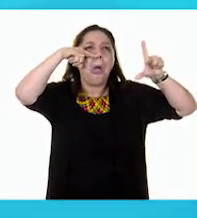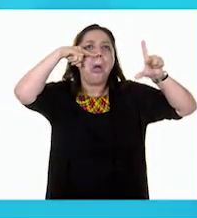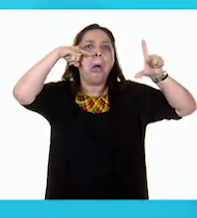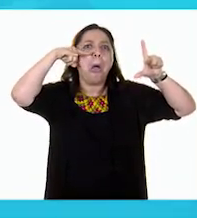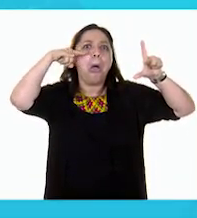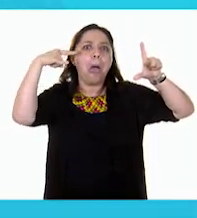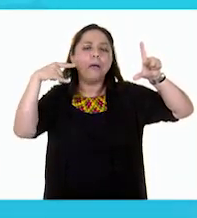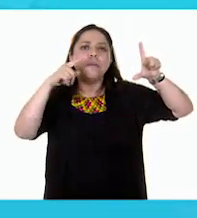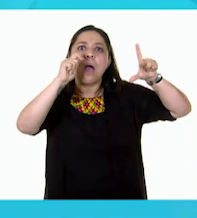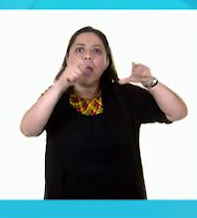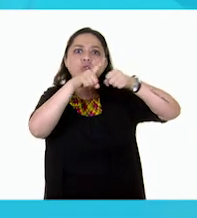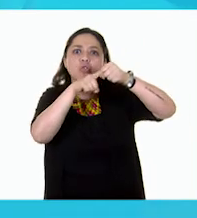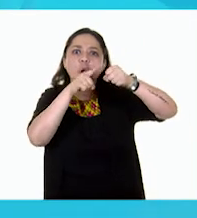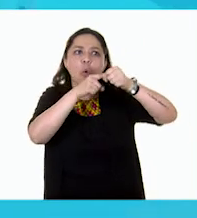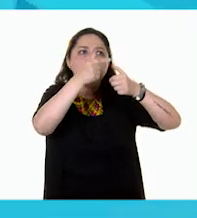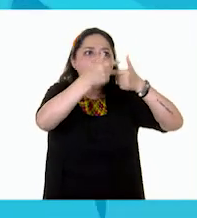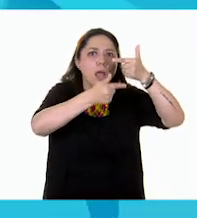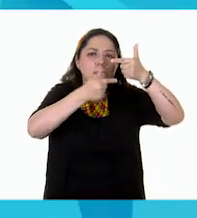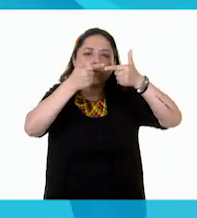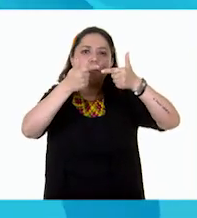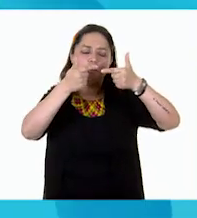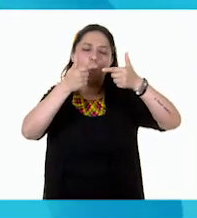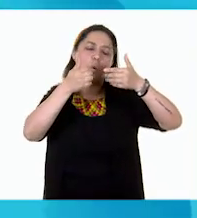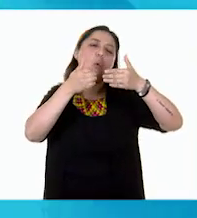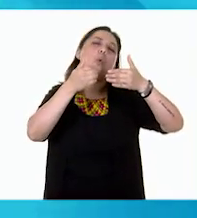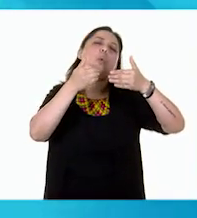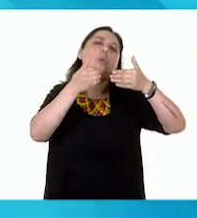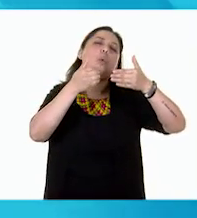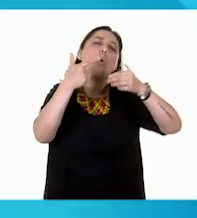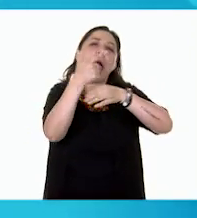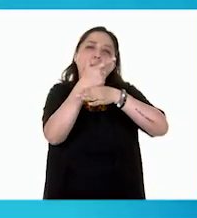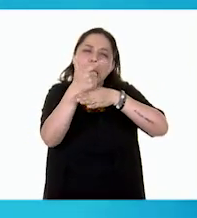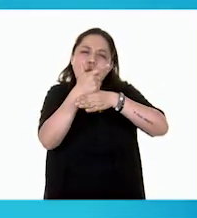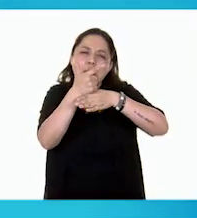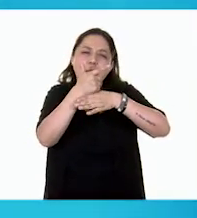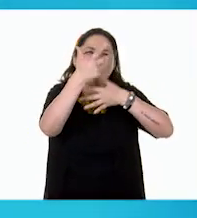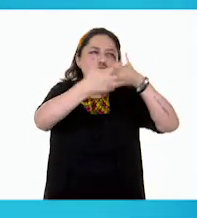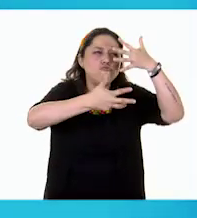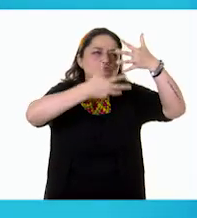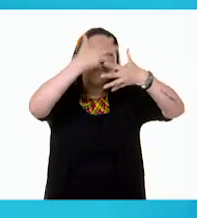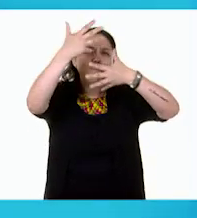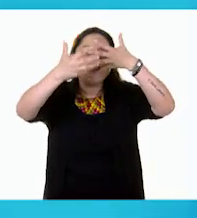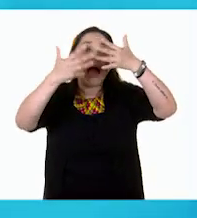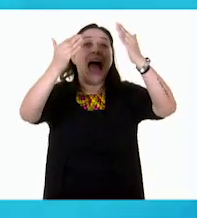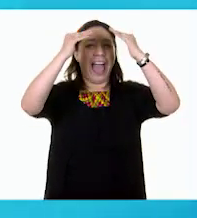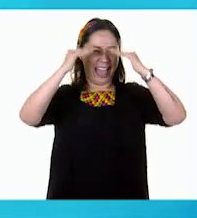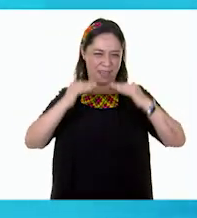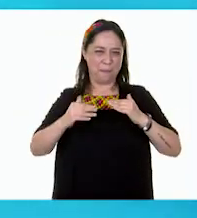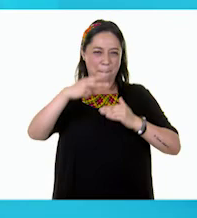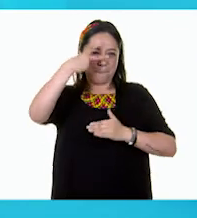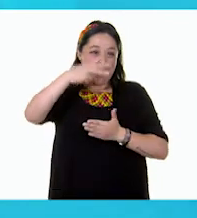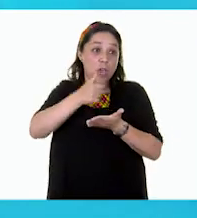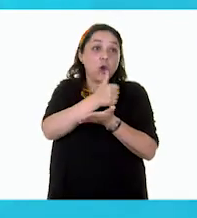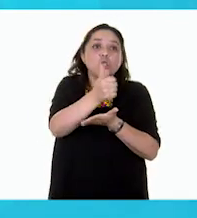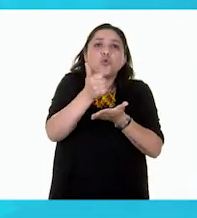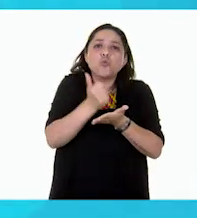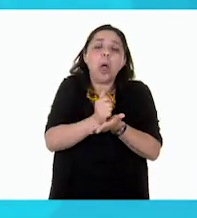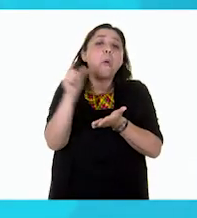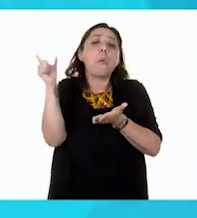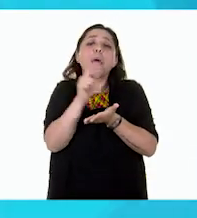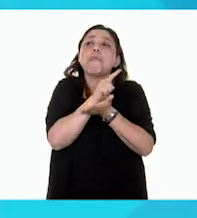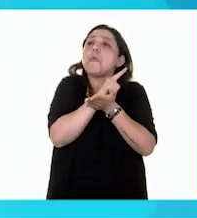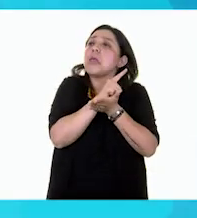una nube gris. Y en las imágenes de abajo se ve claramente la Ciudad de México, cuando no hay contingencia